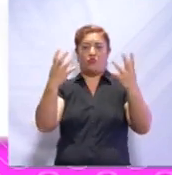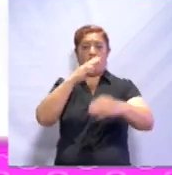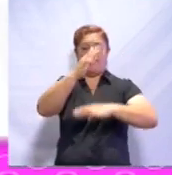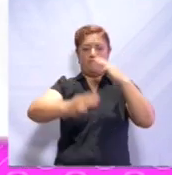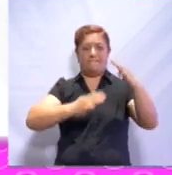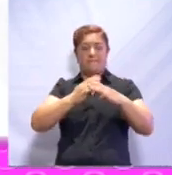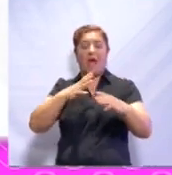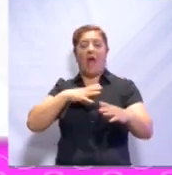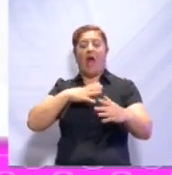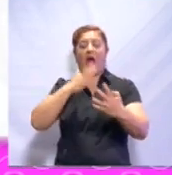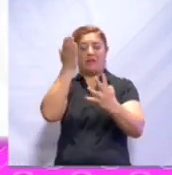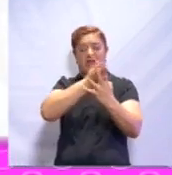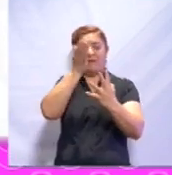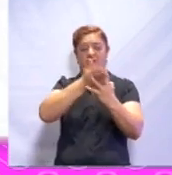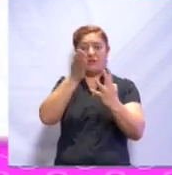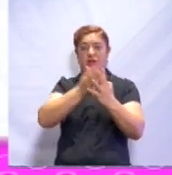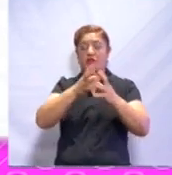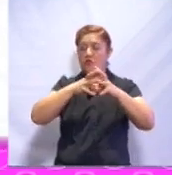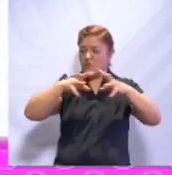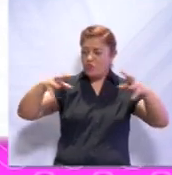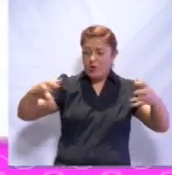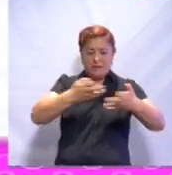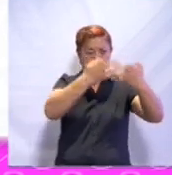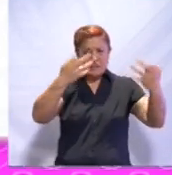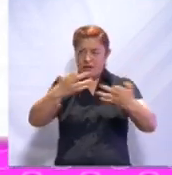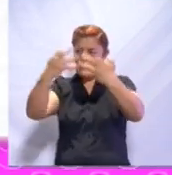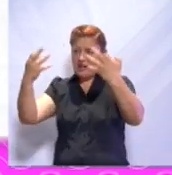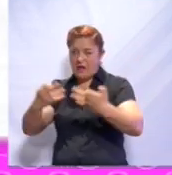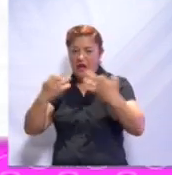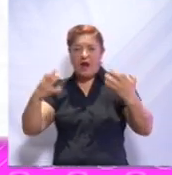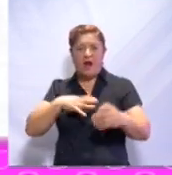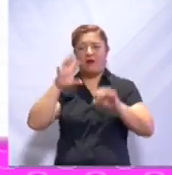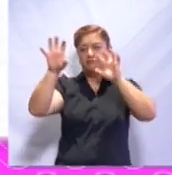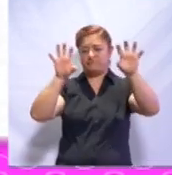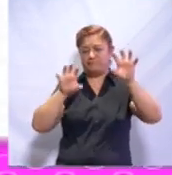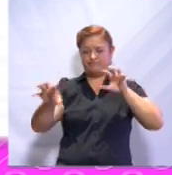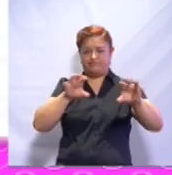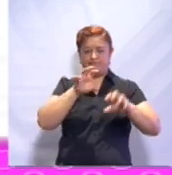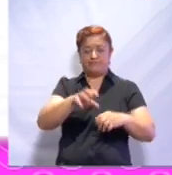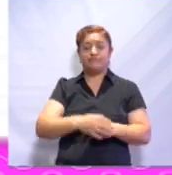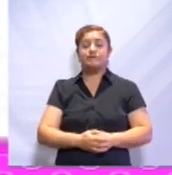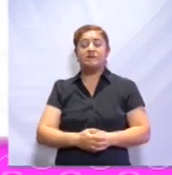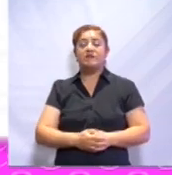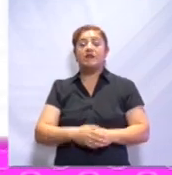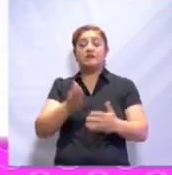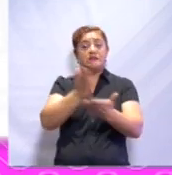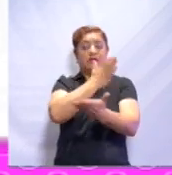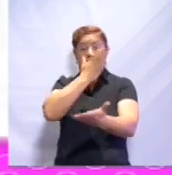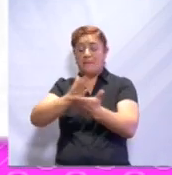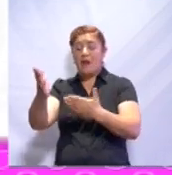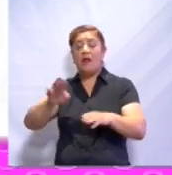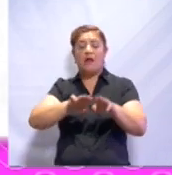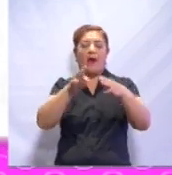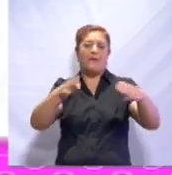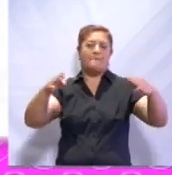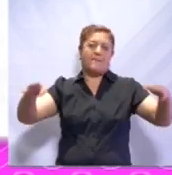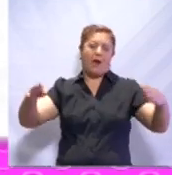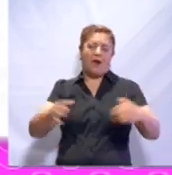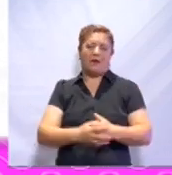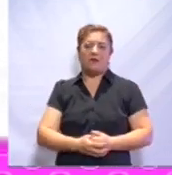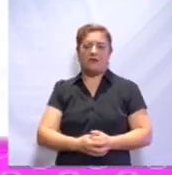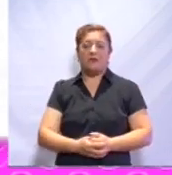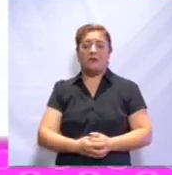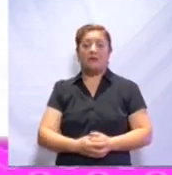dividido en grandes masas de tierra llamados continentes, separadas por mares y océanos. Pero antes,